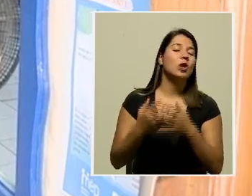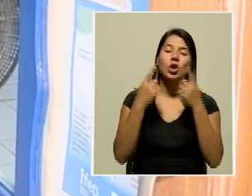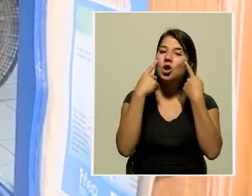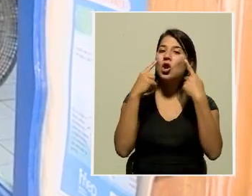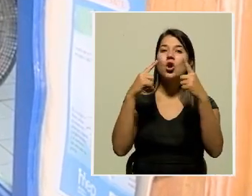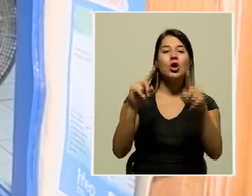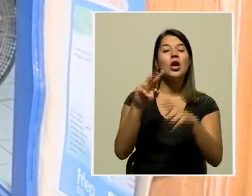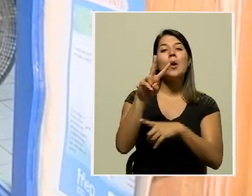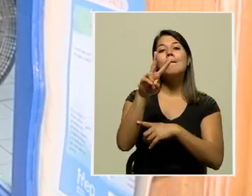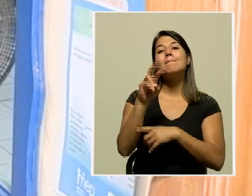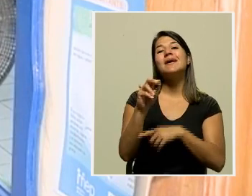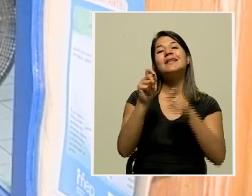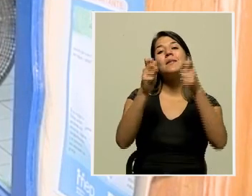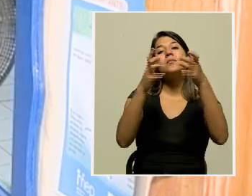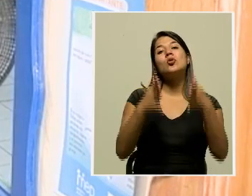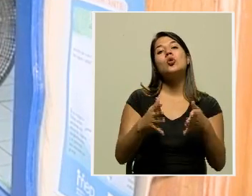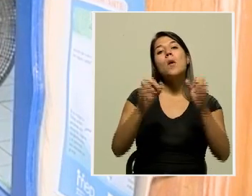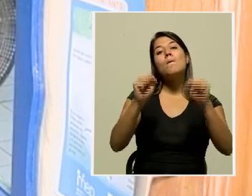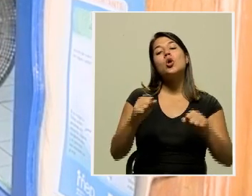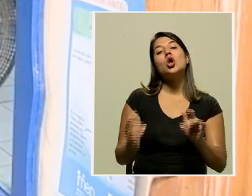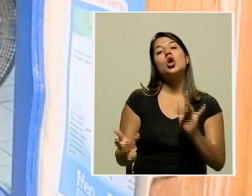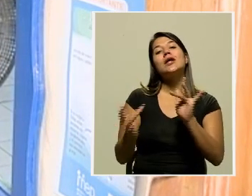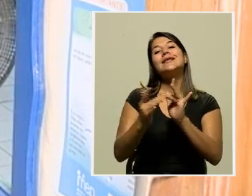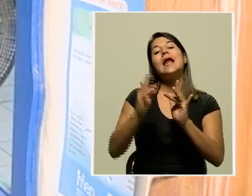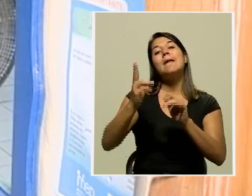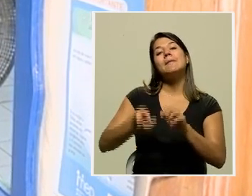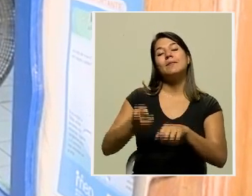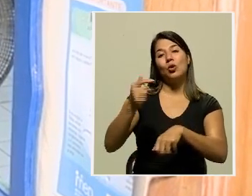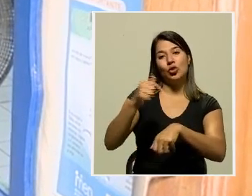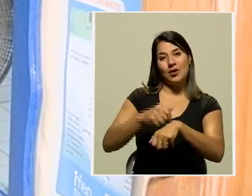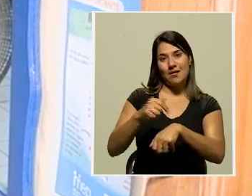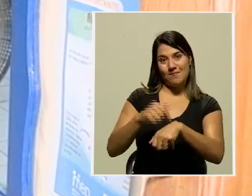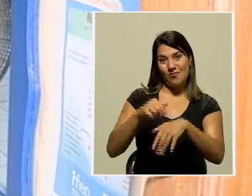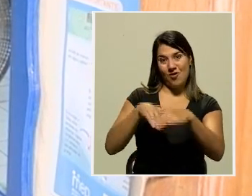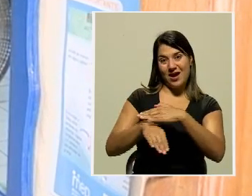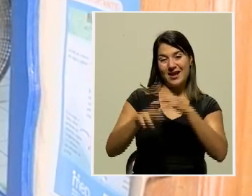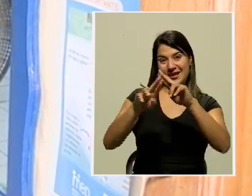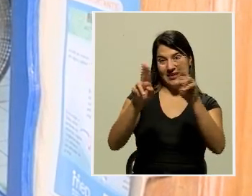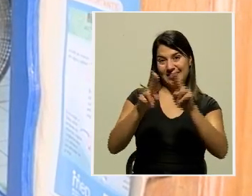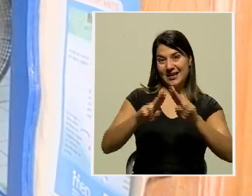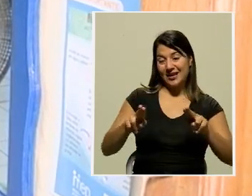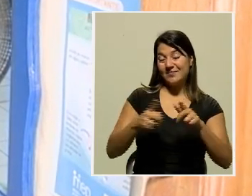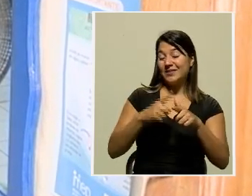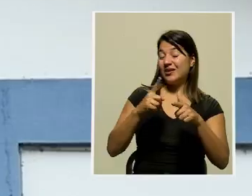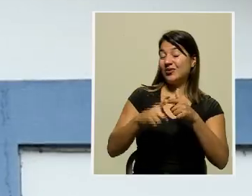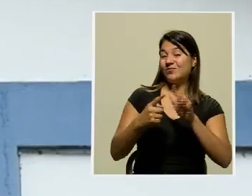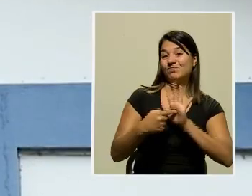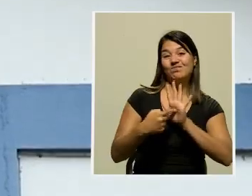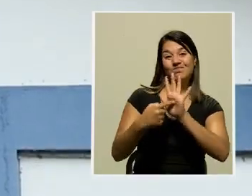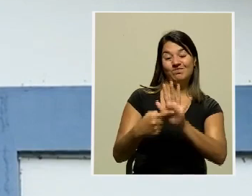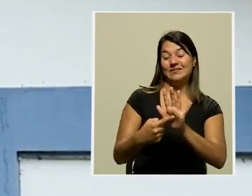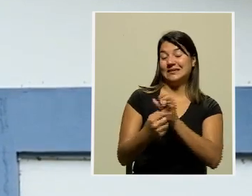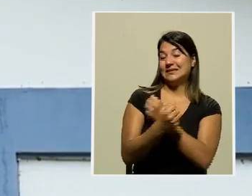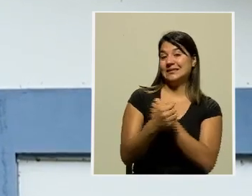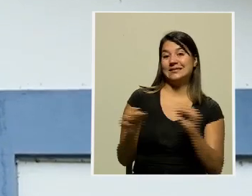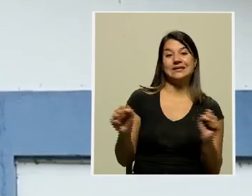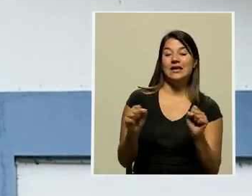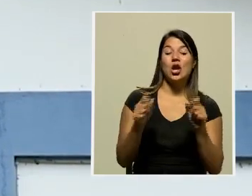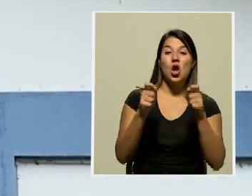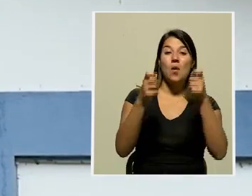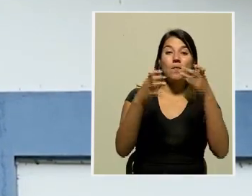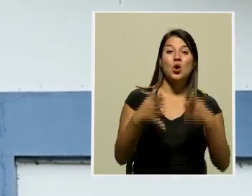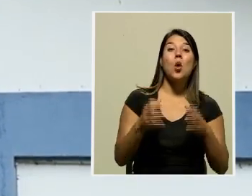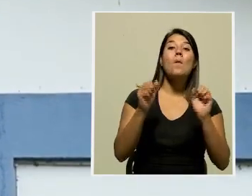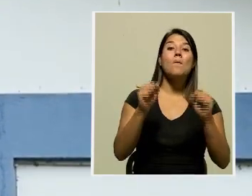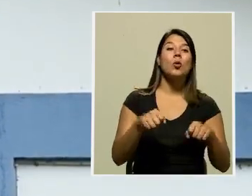20 profesores estuvieran conectados a la red al mismo tiempo, evidenciando así la imposibilidad que tendrían los profesores